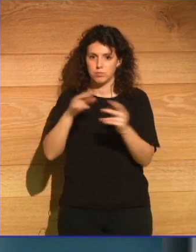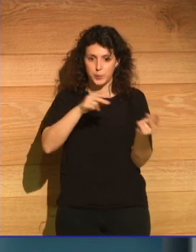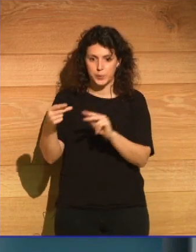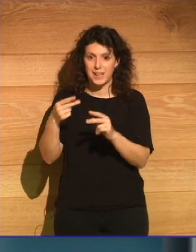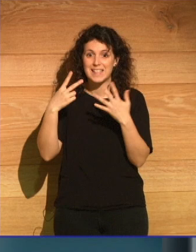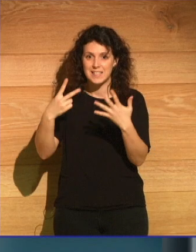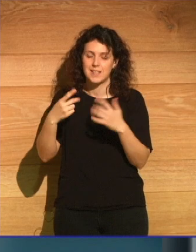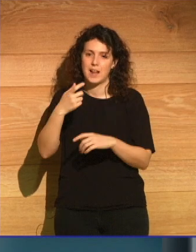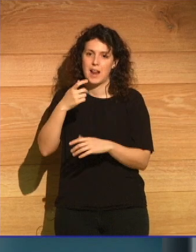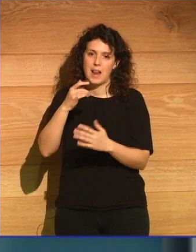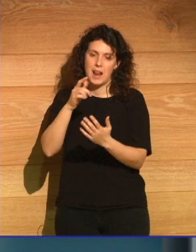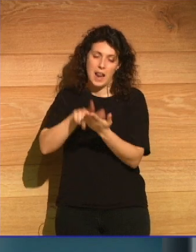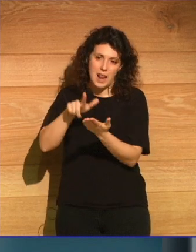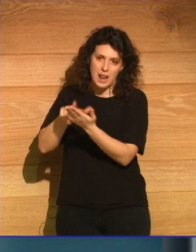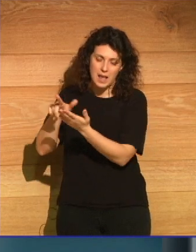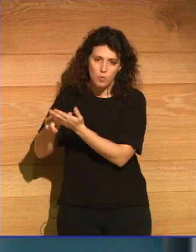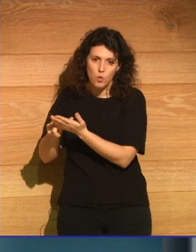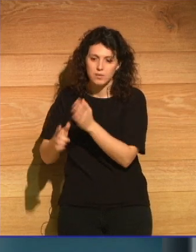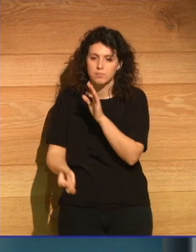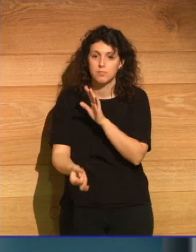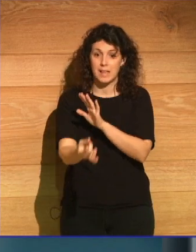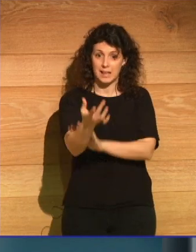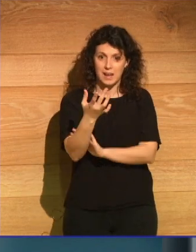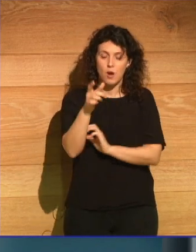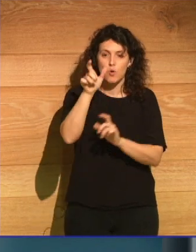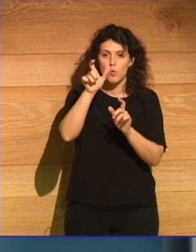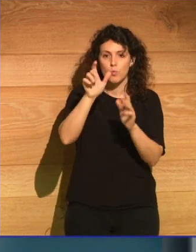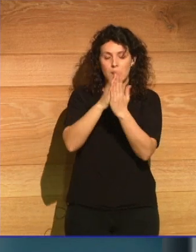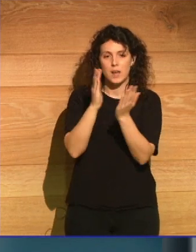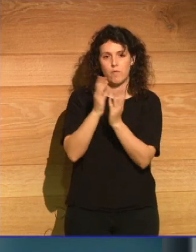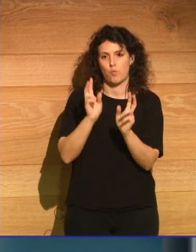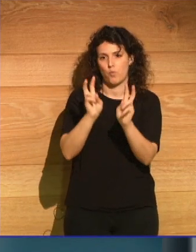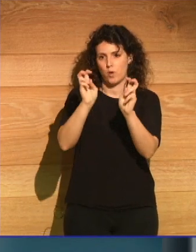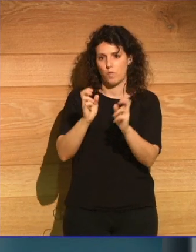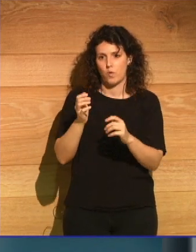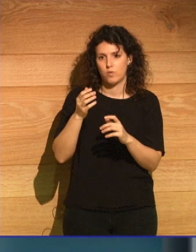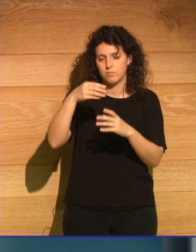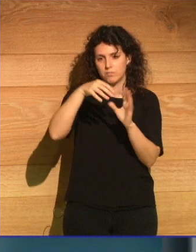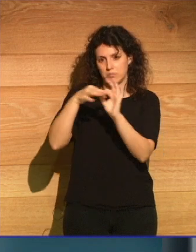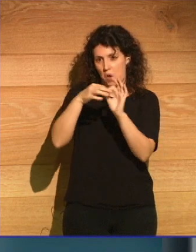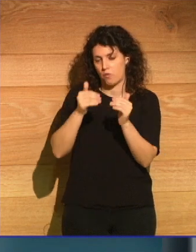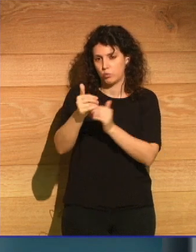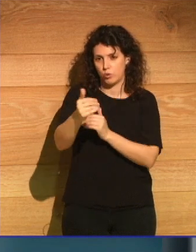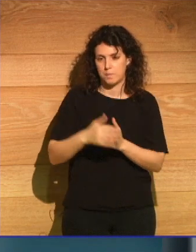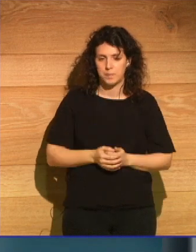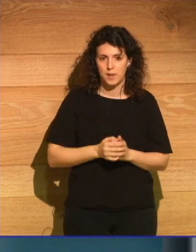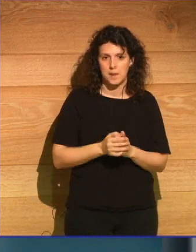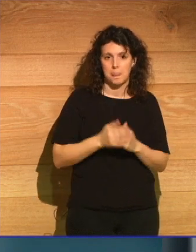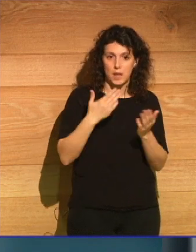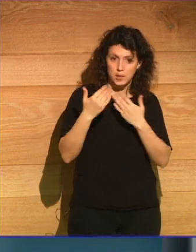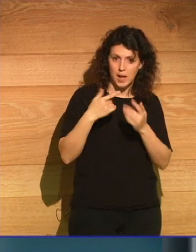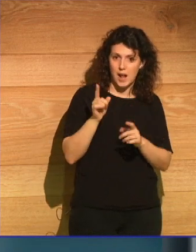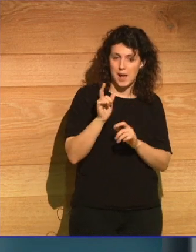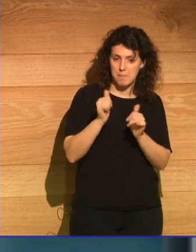ensaya una nueva lectura de este huidizo futuro. Antes de empezar la charla, solo quisiera añadir